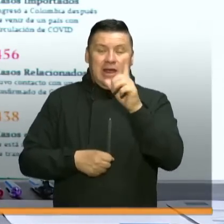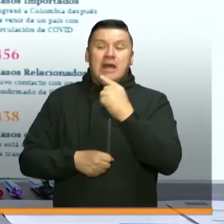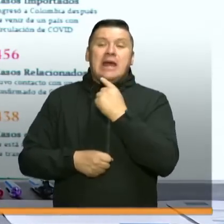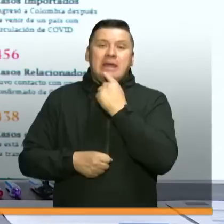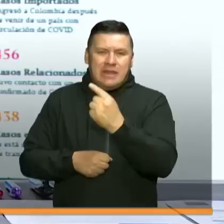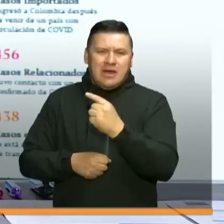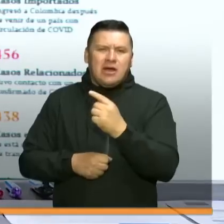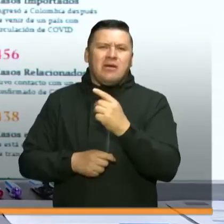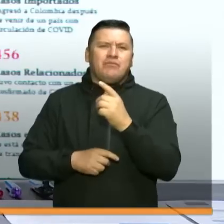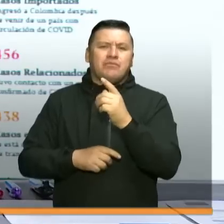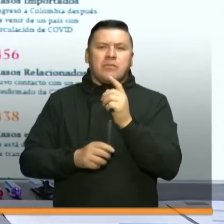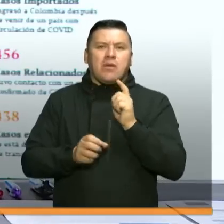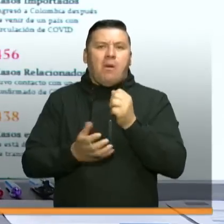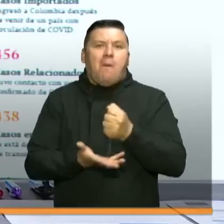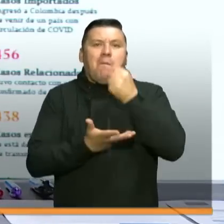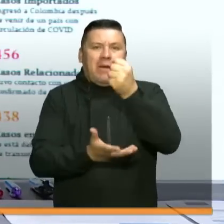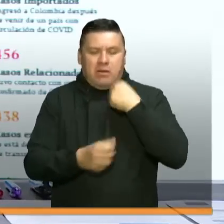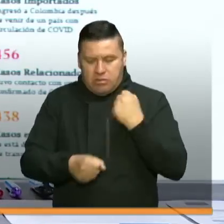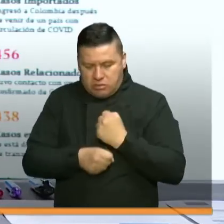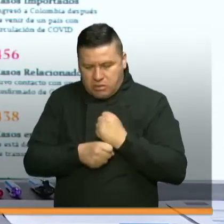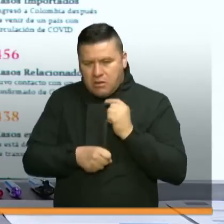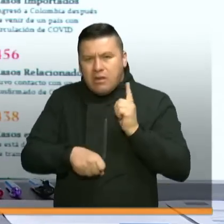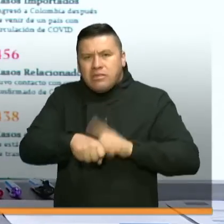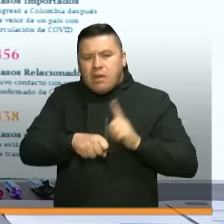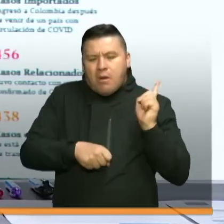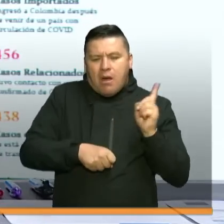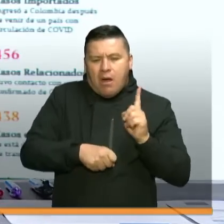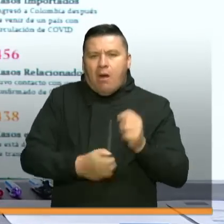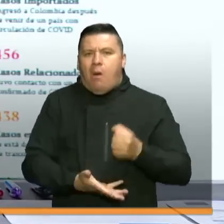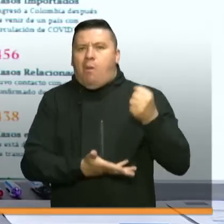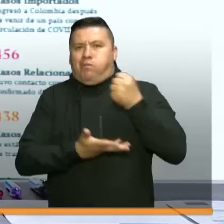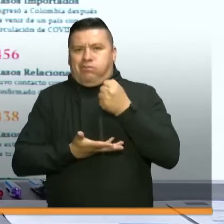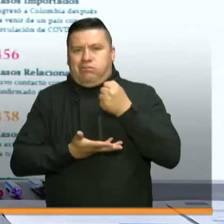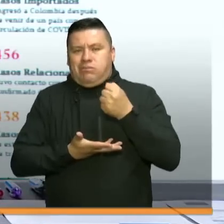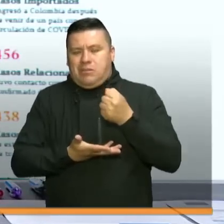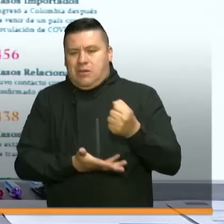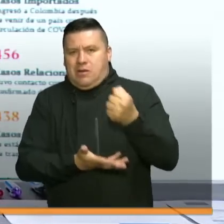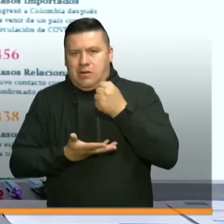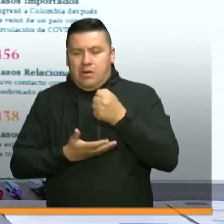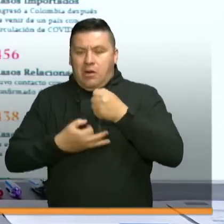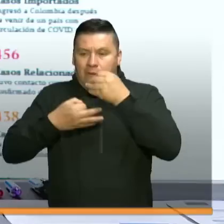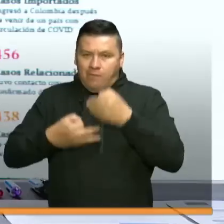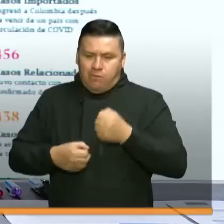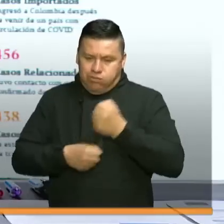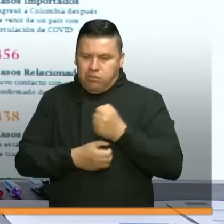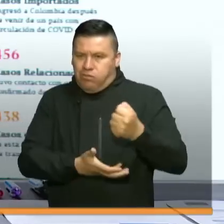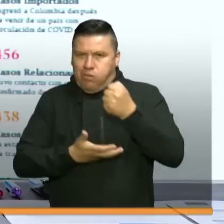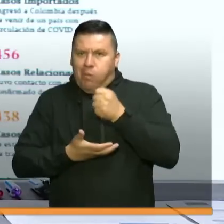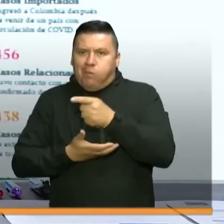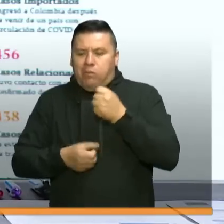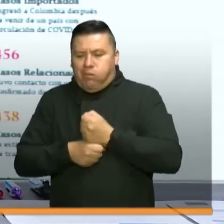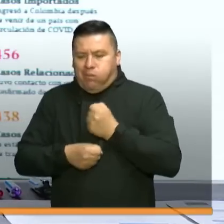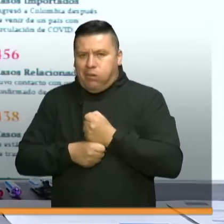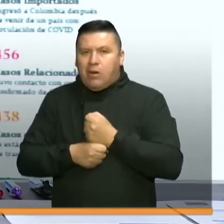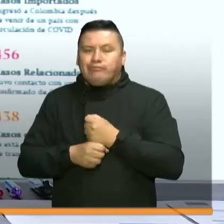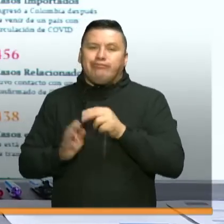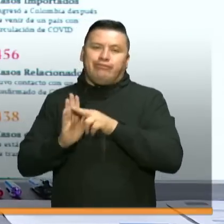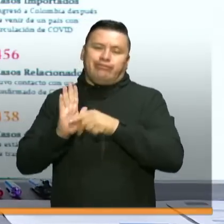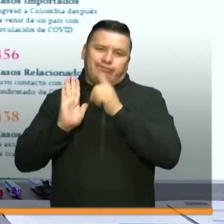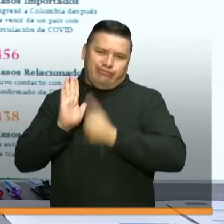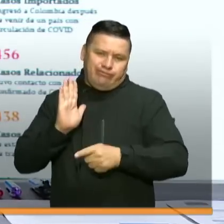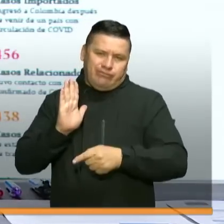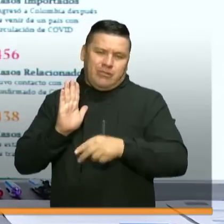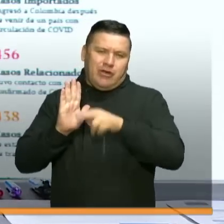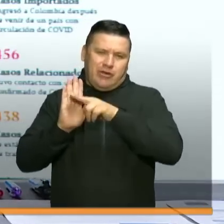con las cajas de compensación, donde hay una cobertura para los trabajadores formales que estaba establecida a través de